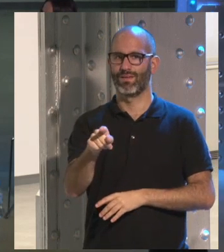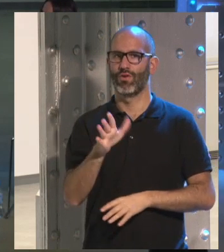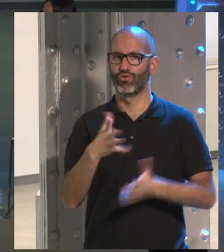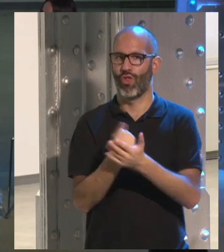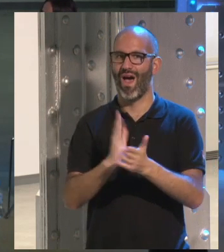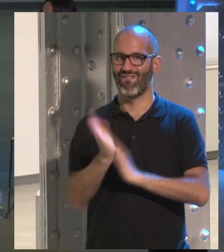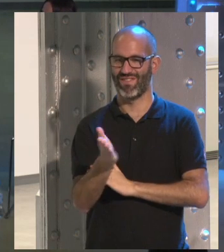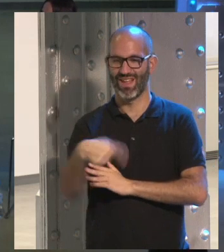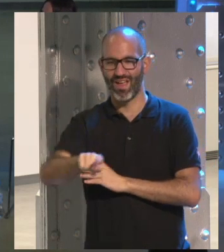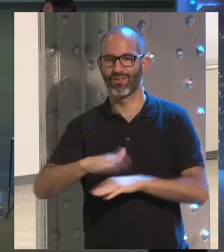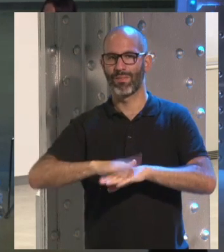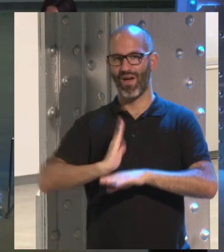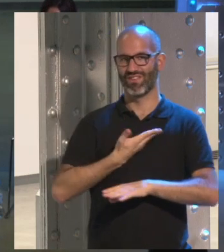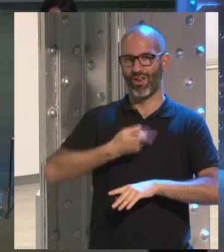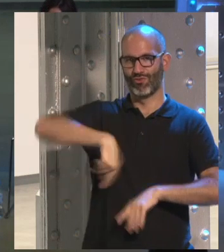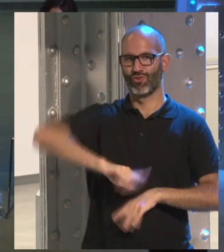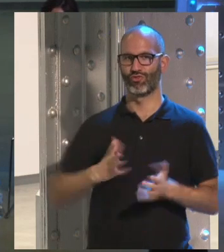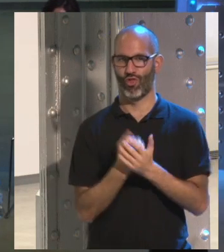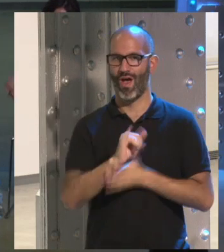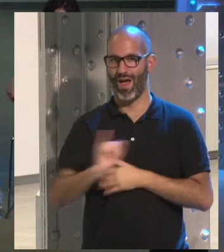somos usuarios, en general, de las redes sociales.